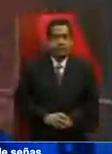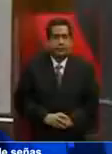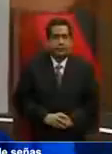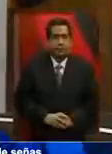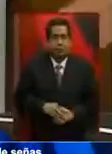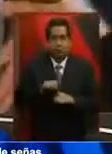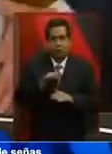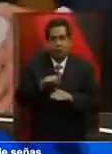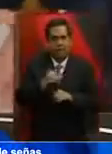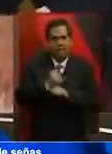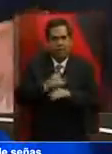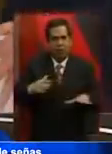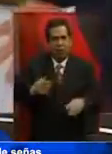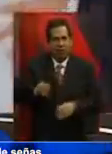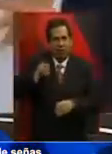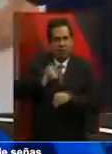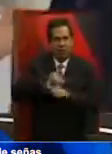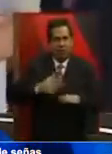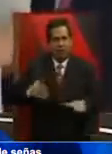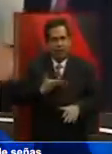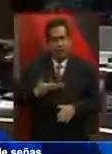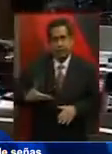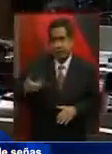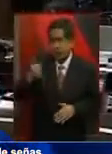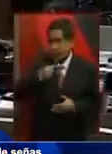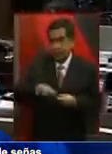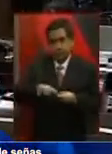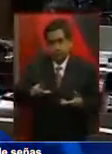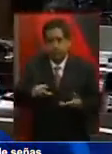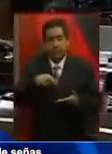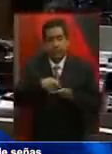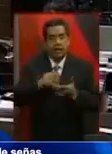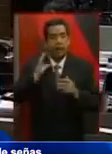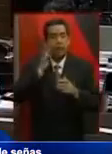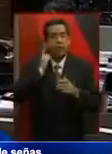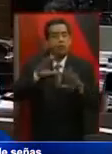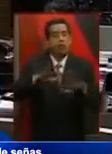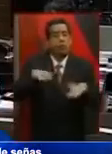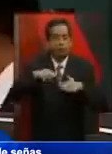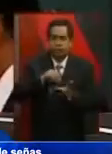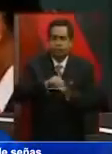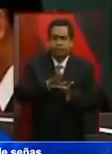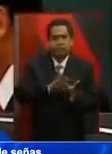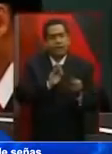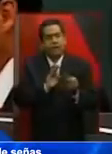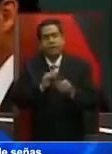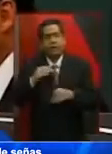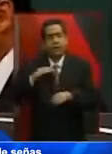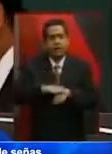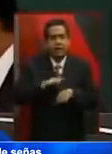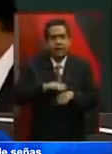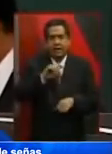En el marco de la glosa del primer informe de gobierno del Ejecutivo Federal, el Pleno de la Cámara de Diputados citó a comparecer al titular de la